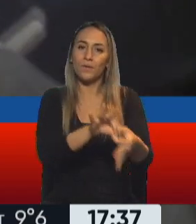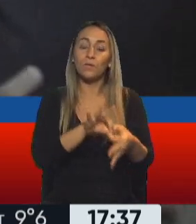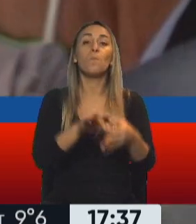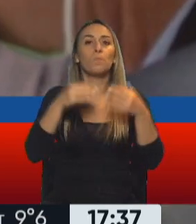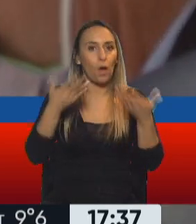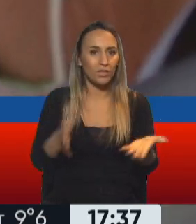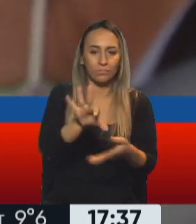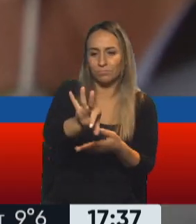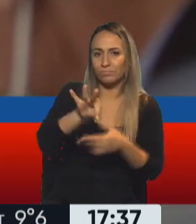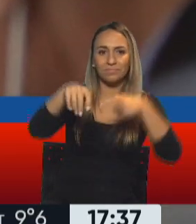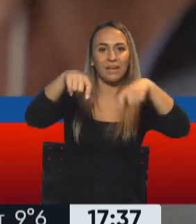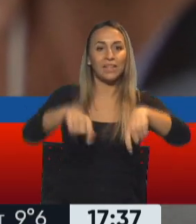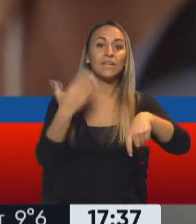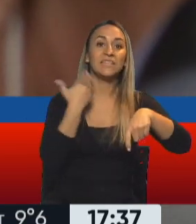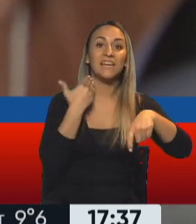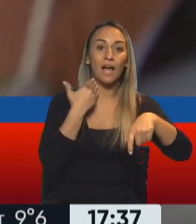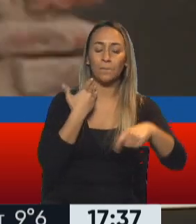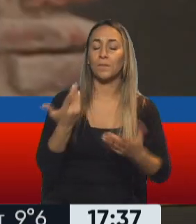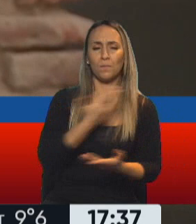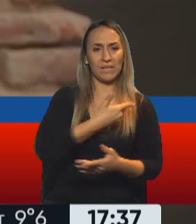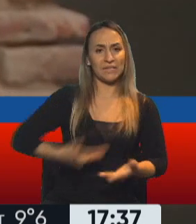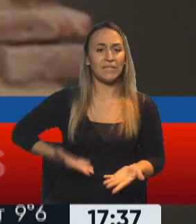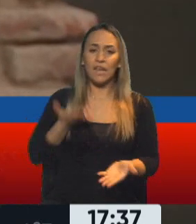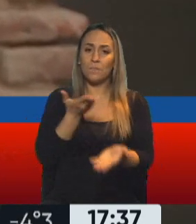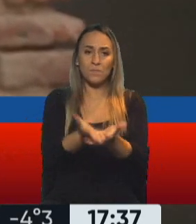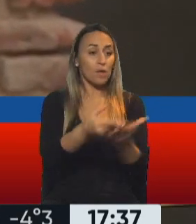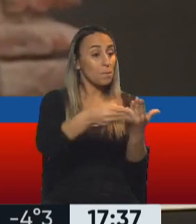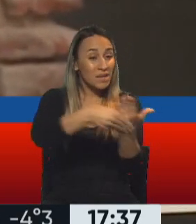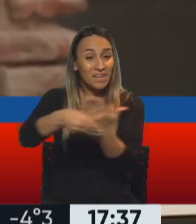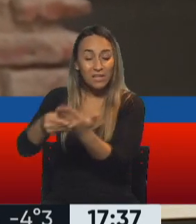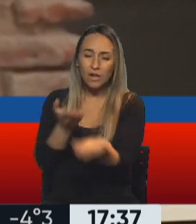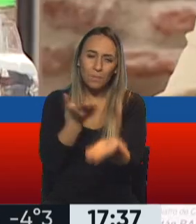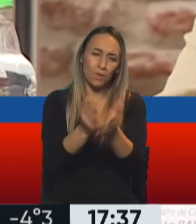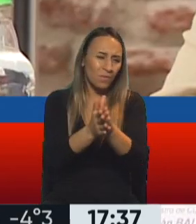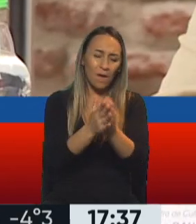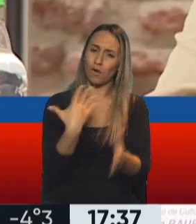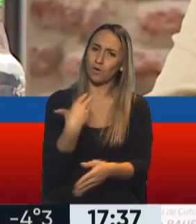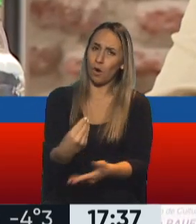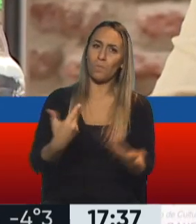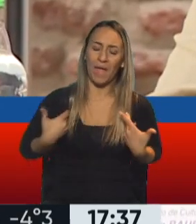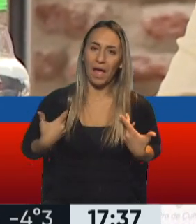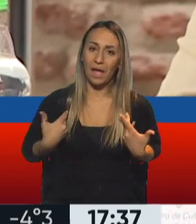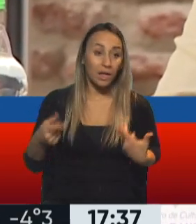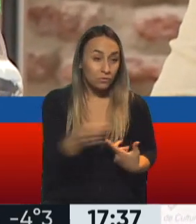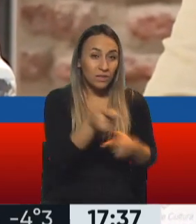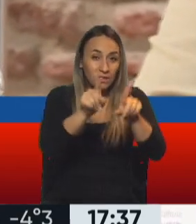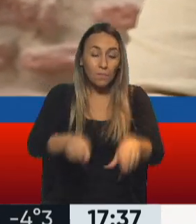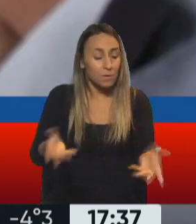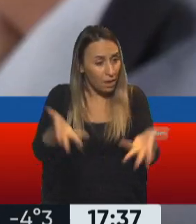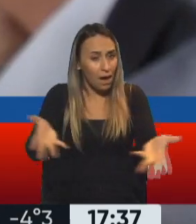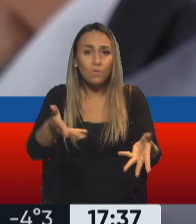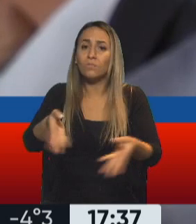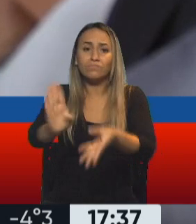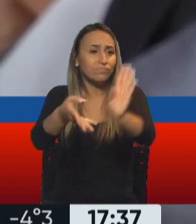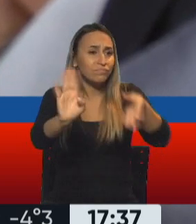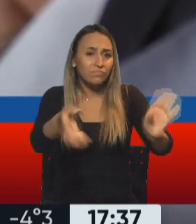Chicago, es que el presidente les pidió a los ministros que hagan un poco lo que él está haciendo, que caminen más el territorio, que se escuche